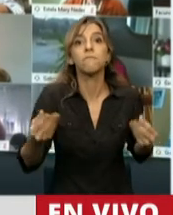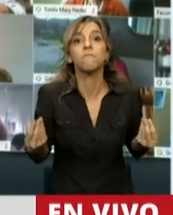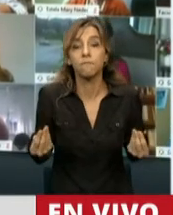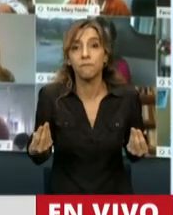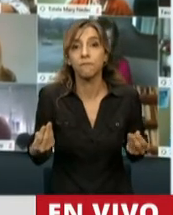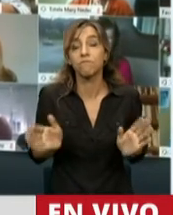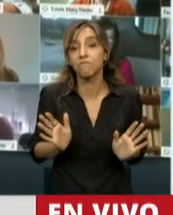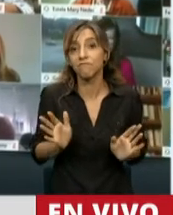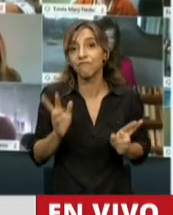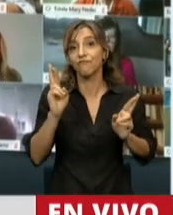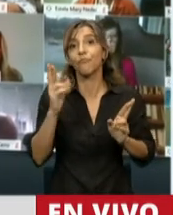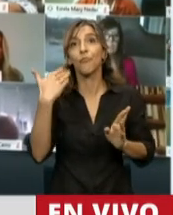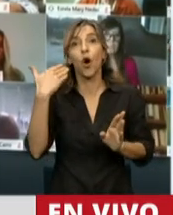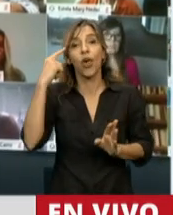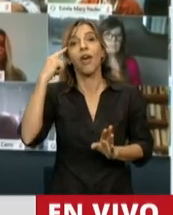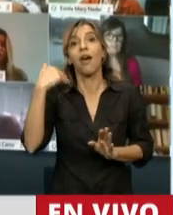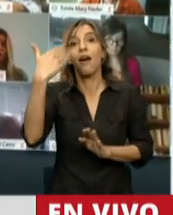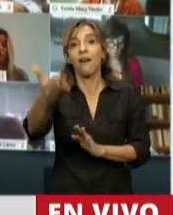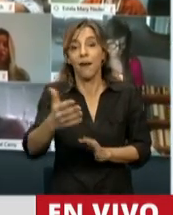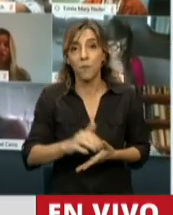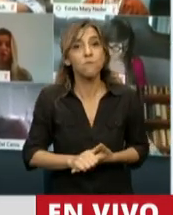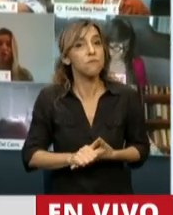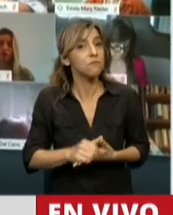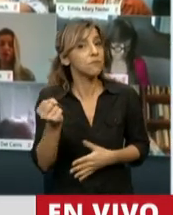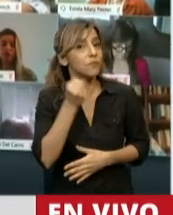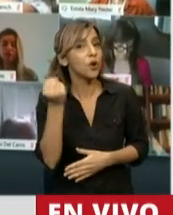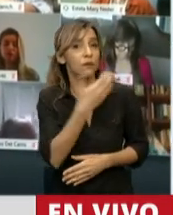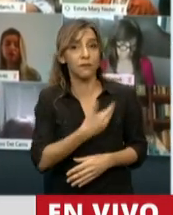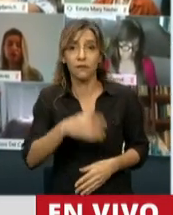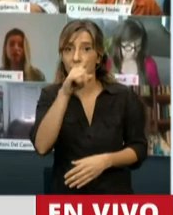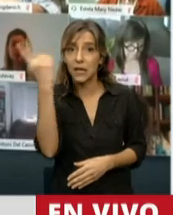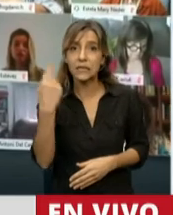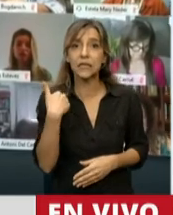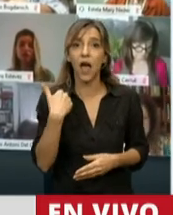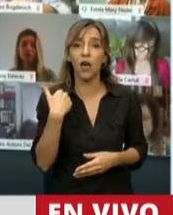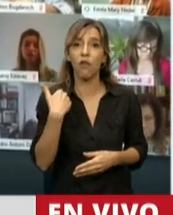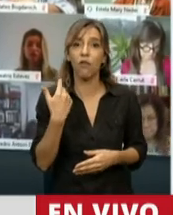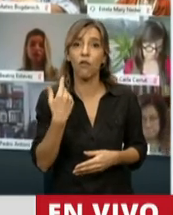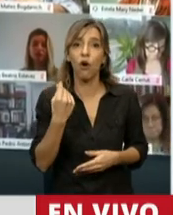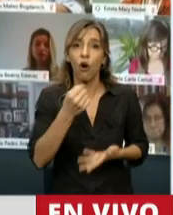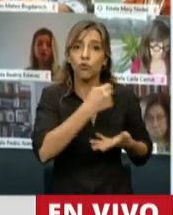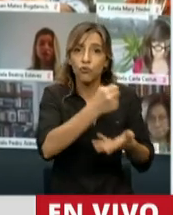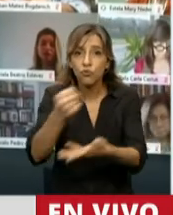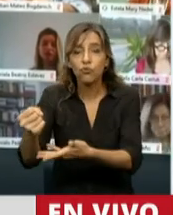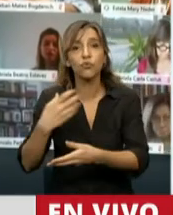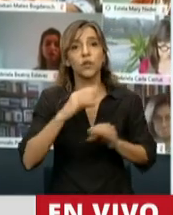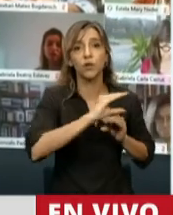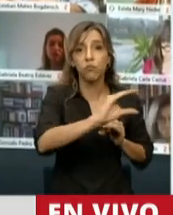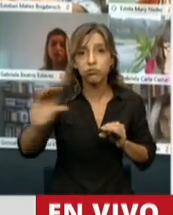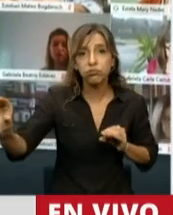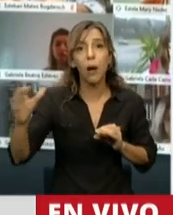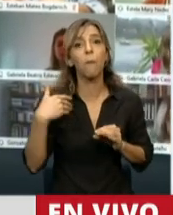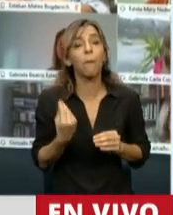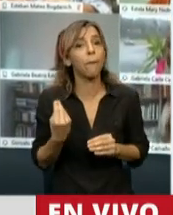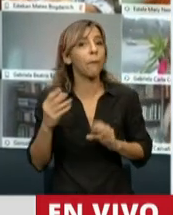buena la asistencia del Estado, los subsidios, es bueno, pero no existe presupuesto en el mundo